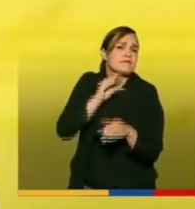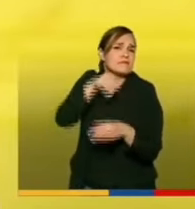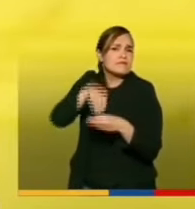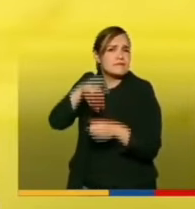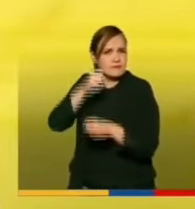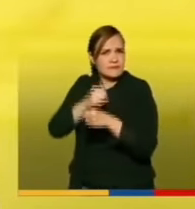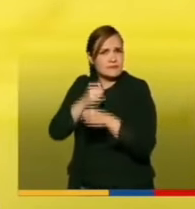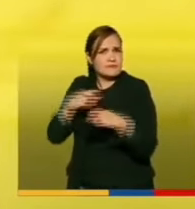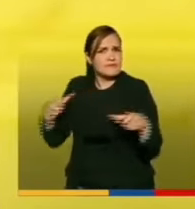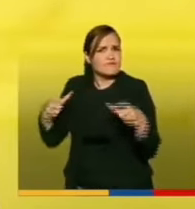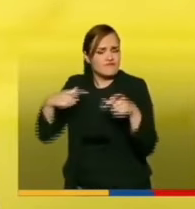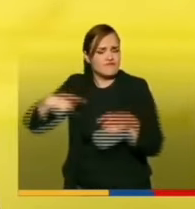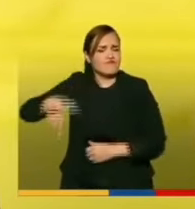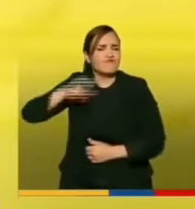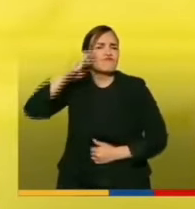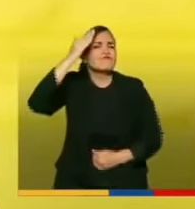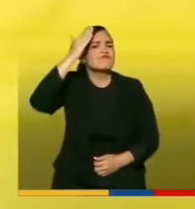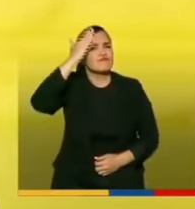sabemos